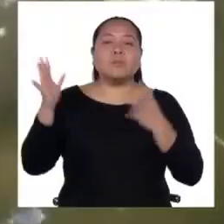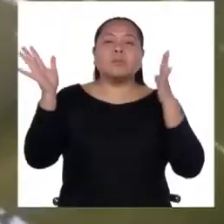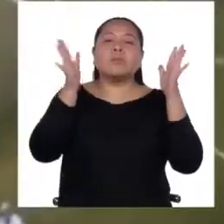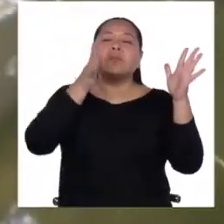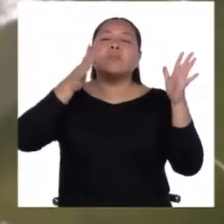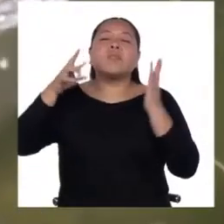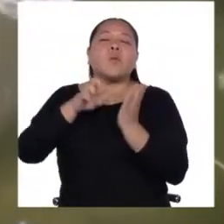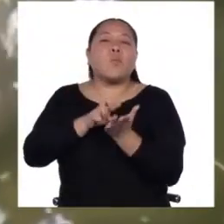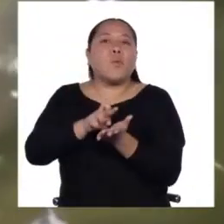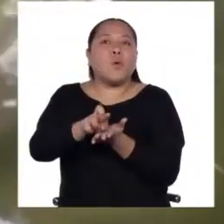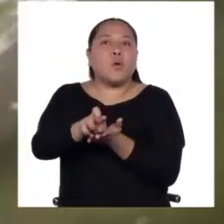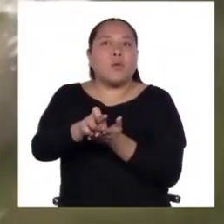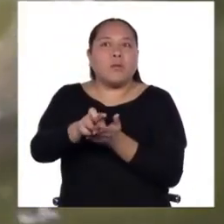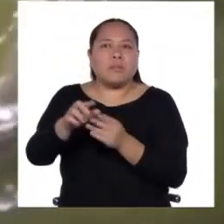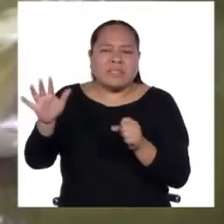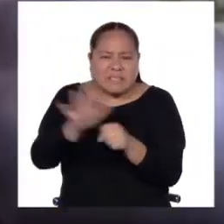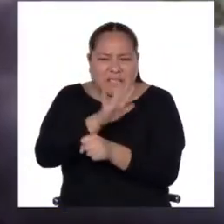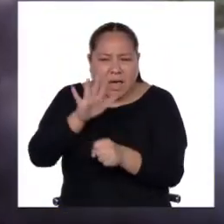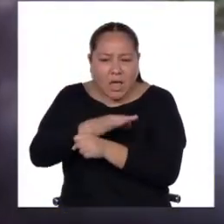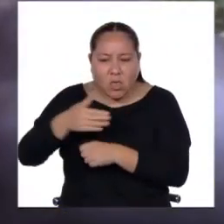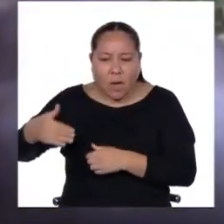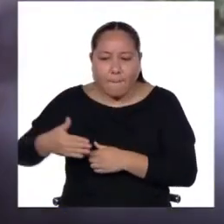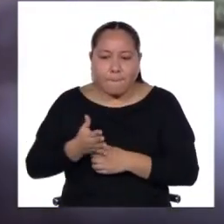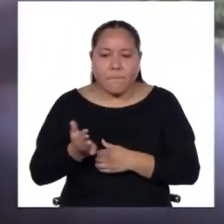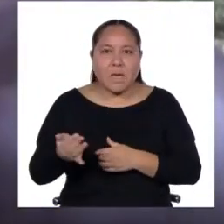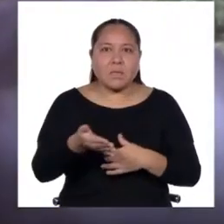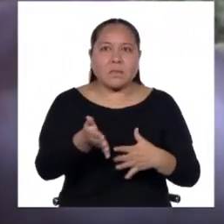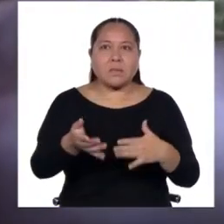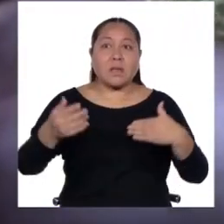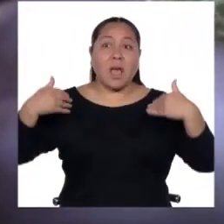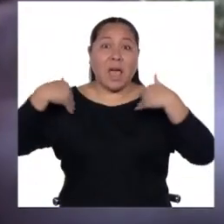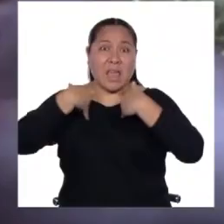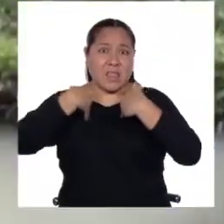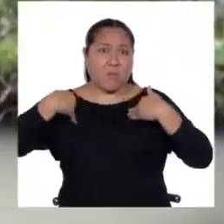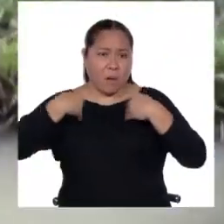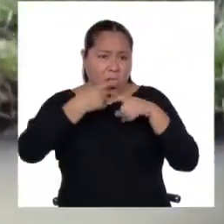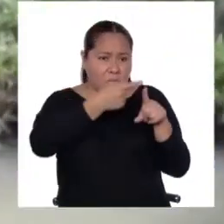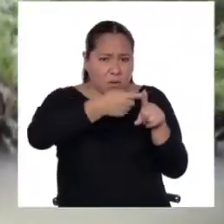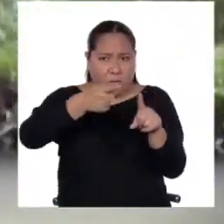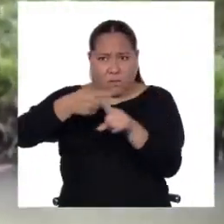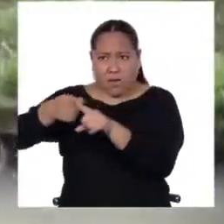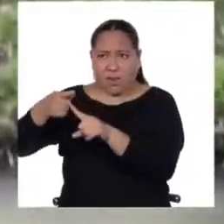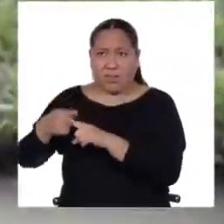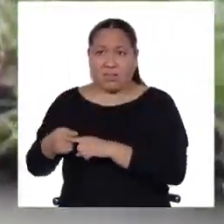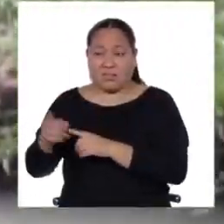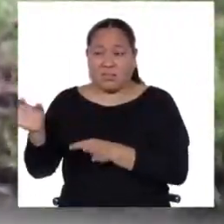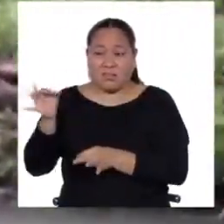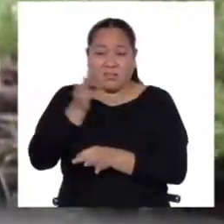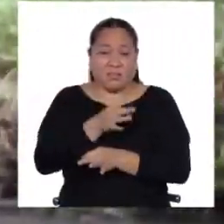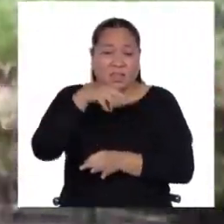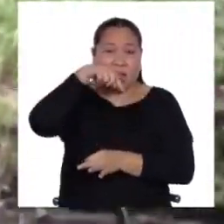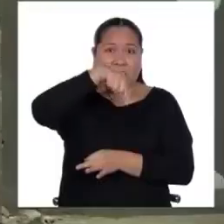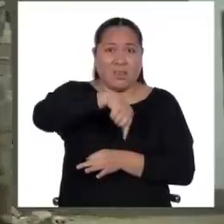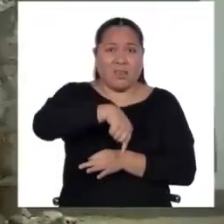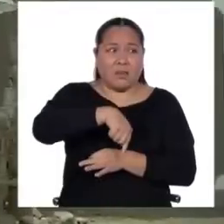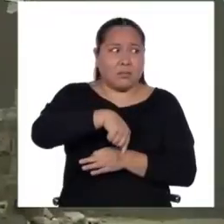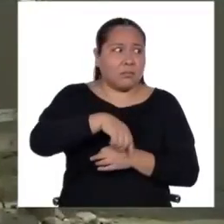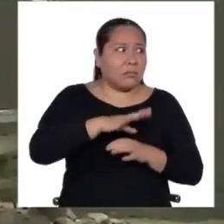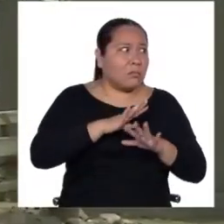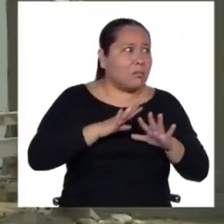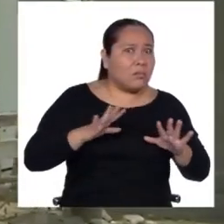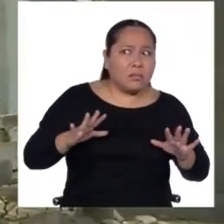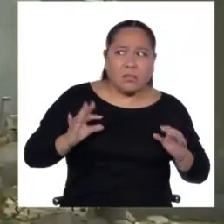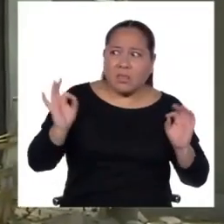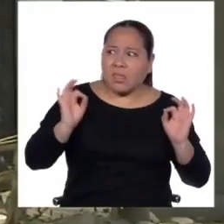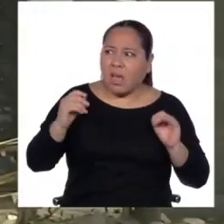peces, ¿no?, animales, ¿no? Y acá llegar era un poco que no había monte,